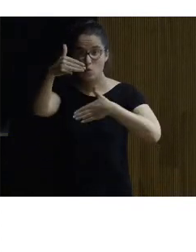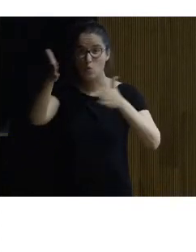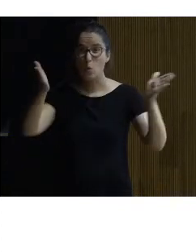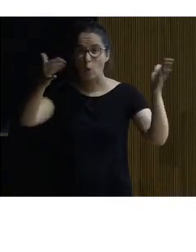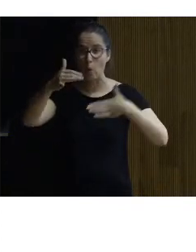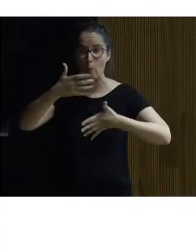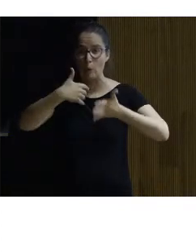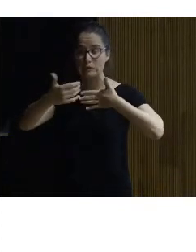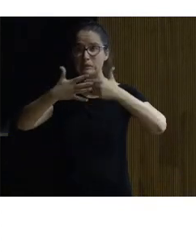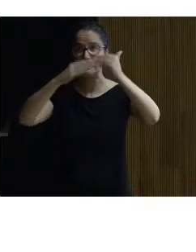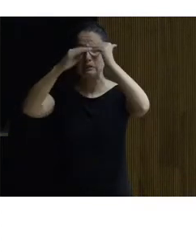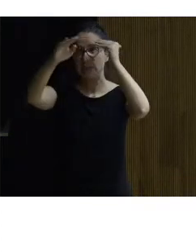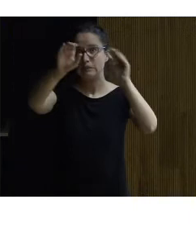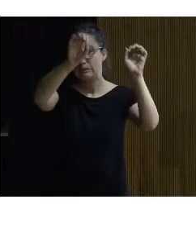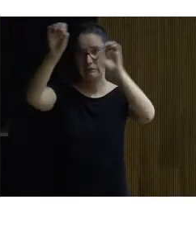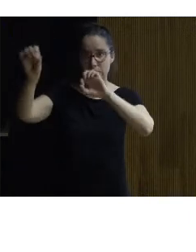el artesanado llega arriba